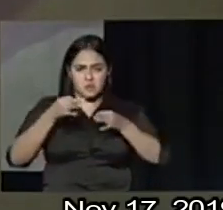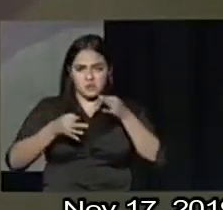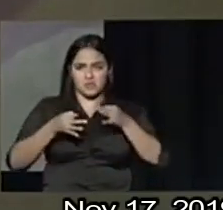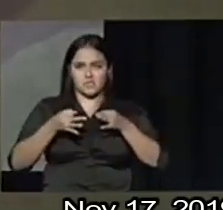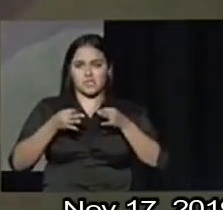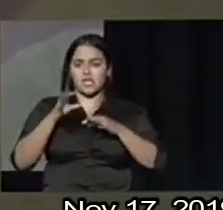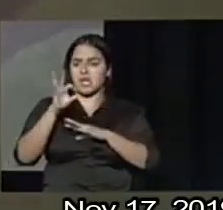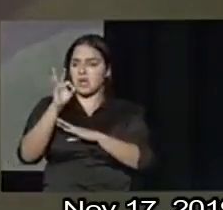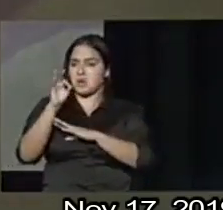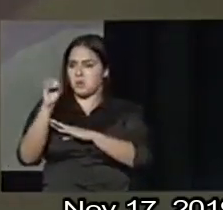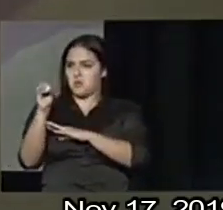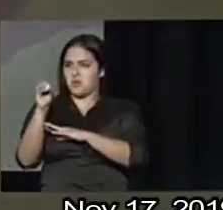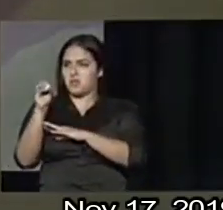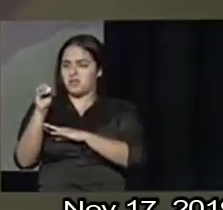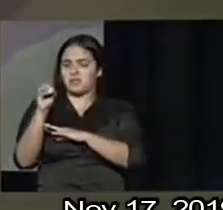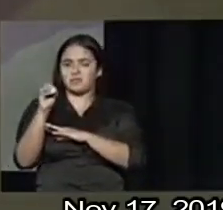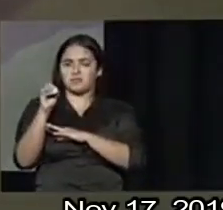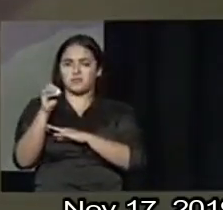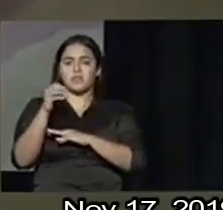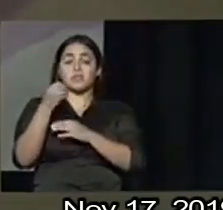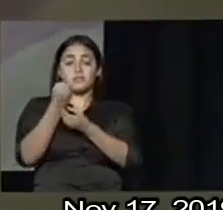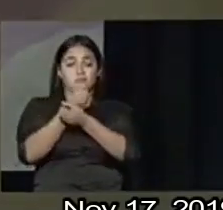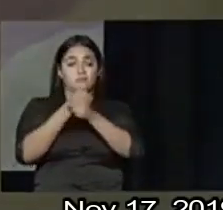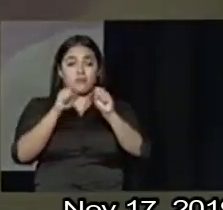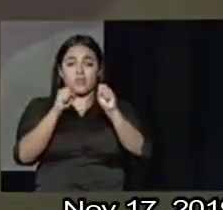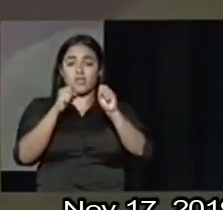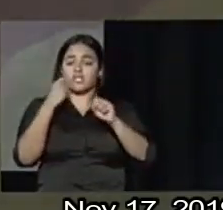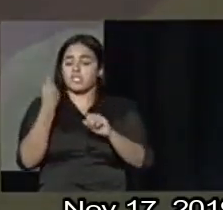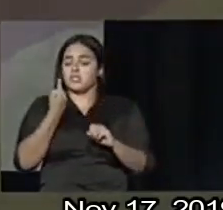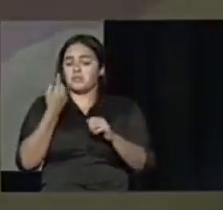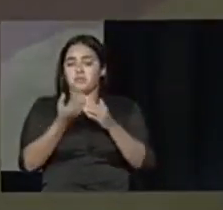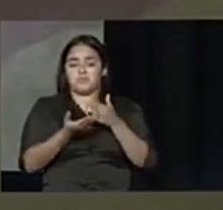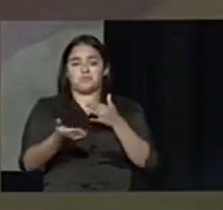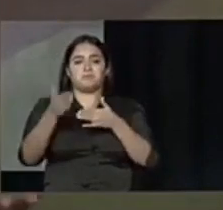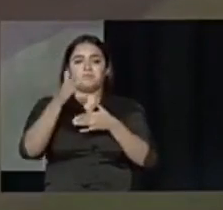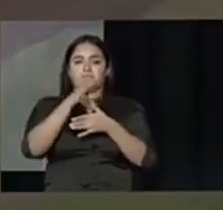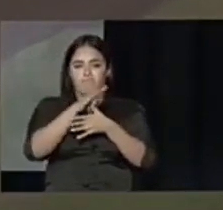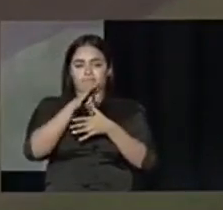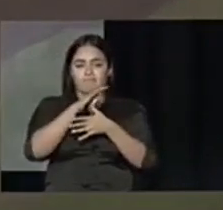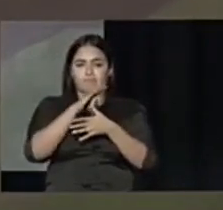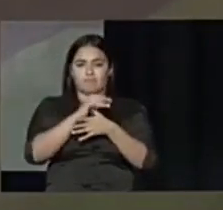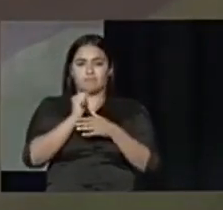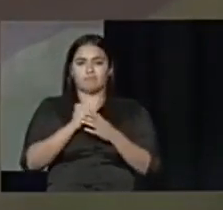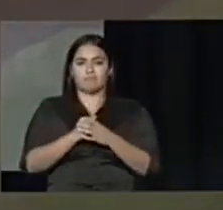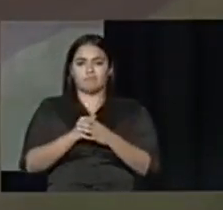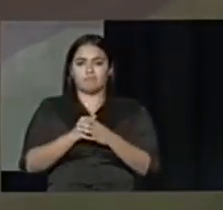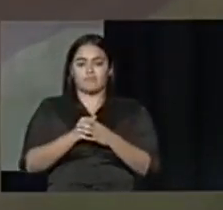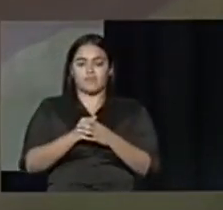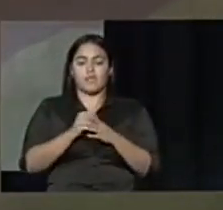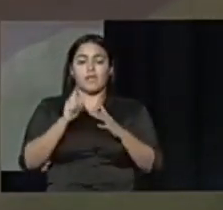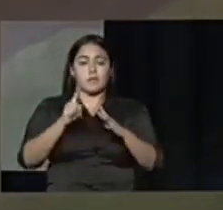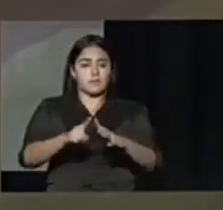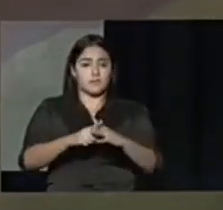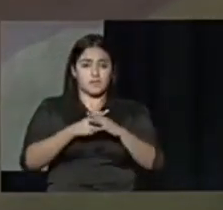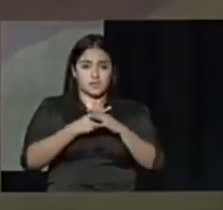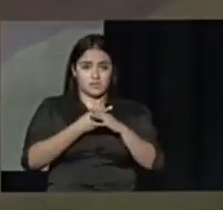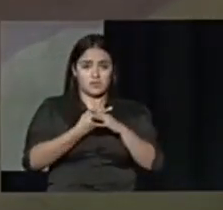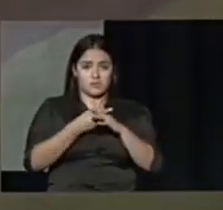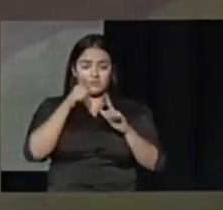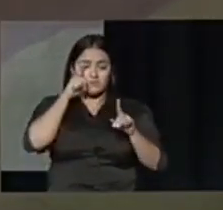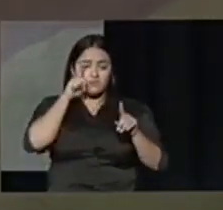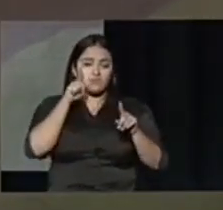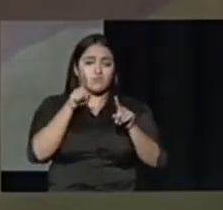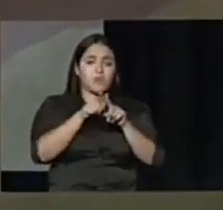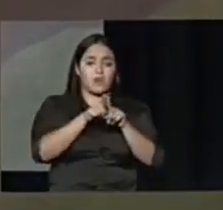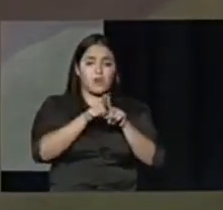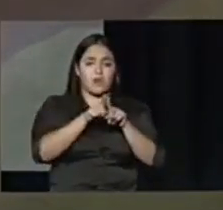los 90 la seguridad siempre ha sido una prioridad fue entonces cuando comenzamos los acuerdos entre las agencias de ley y